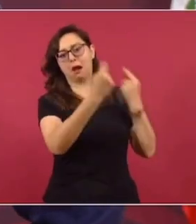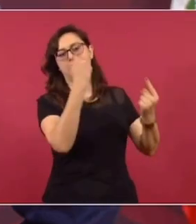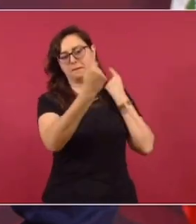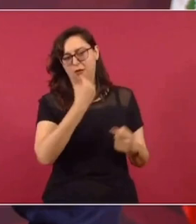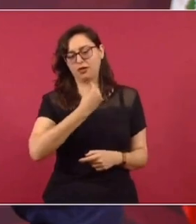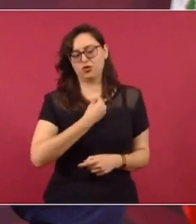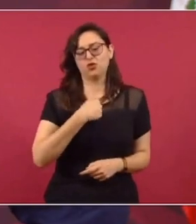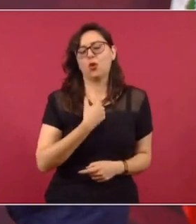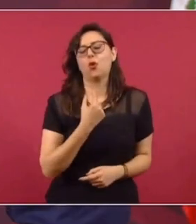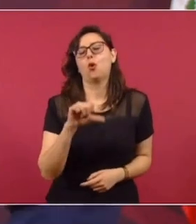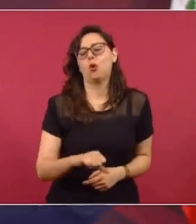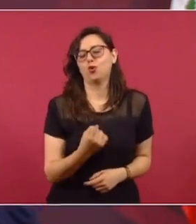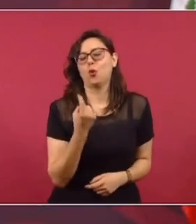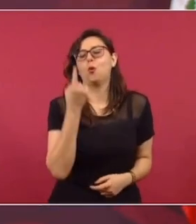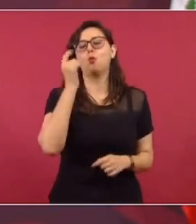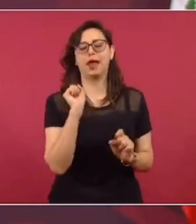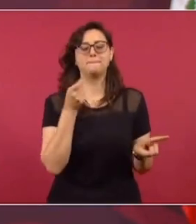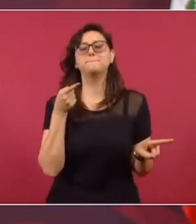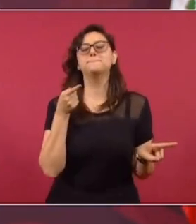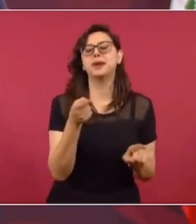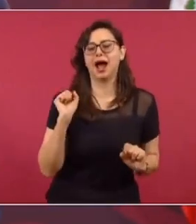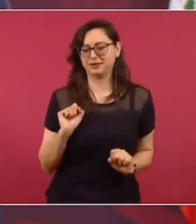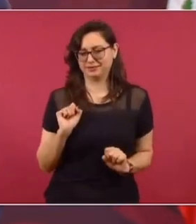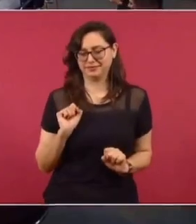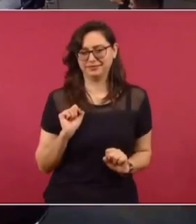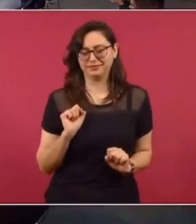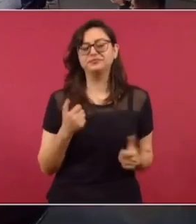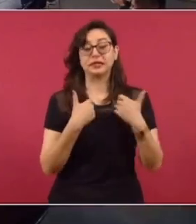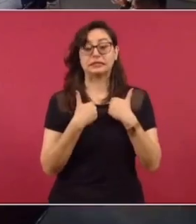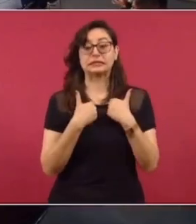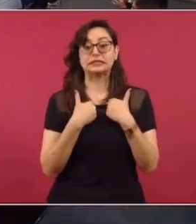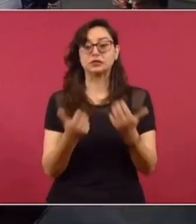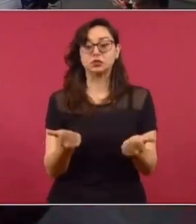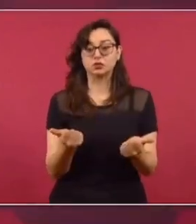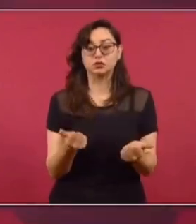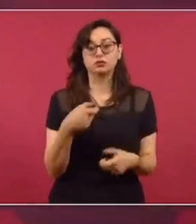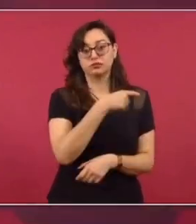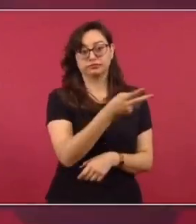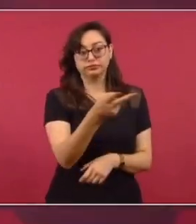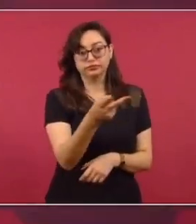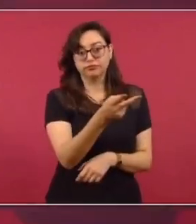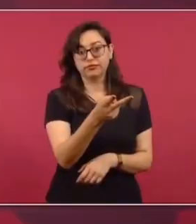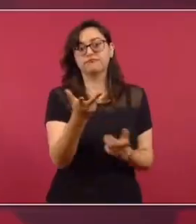Que este... También los entiendo porque... No tendrían publicidad.